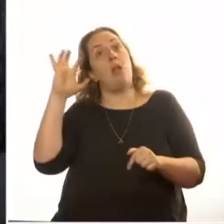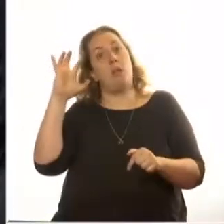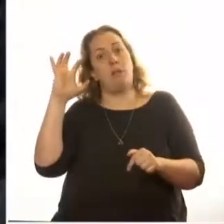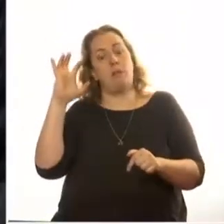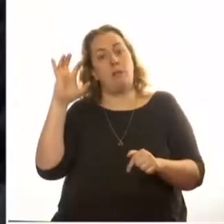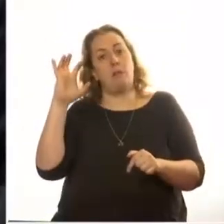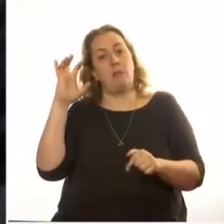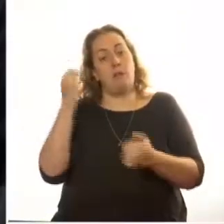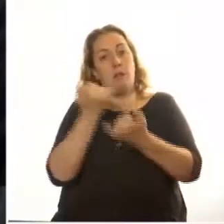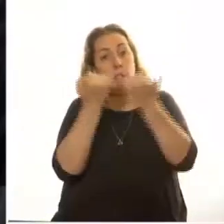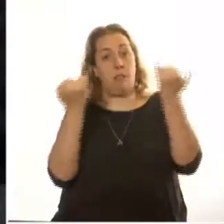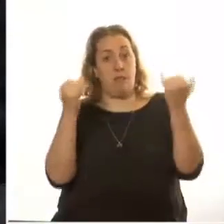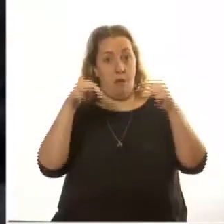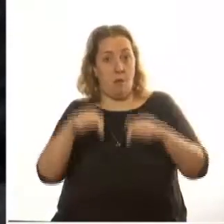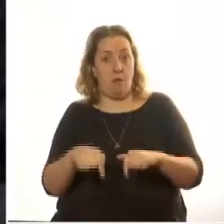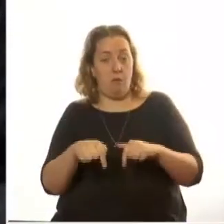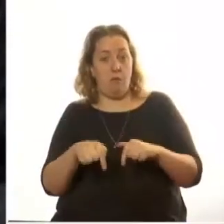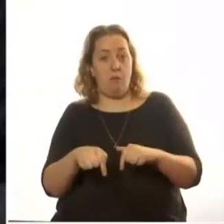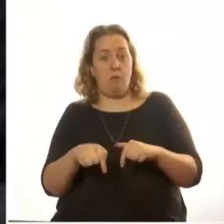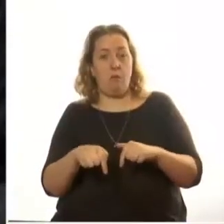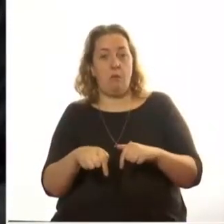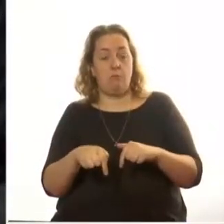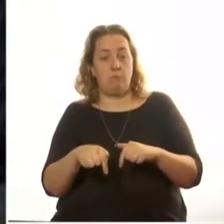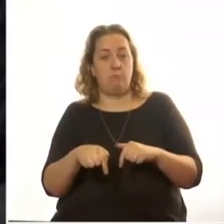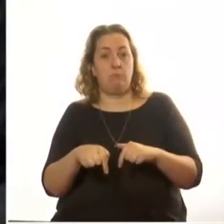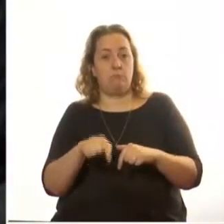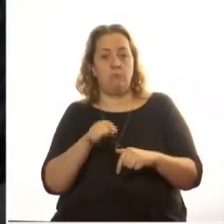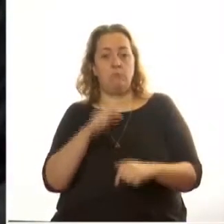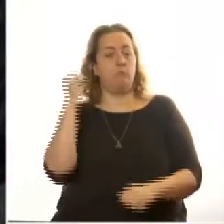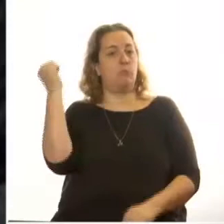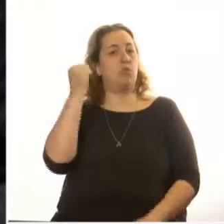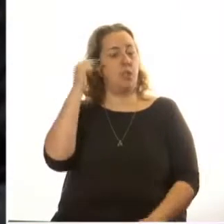del día de hoy tiene por delante.